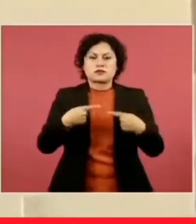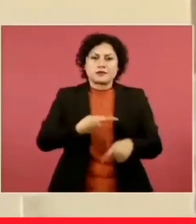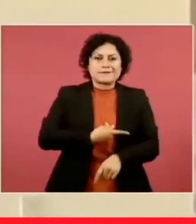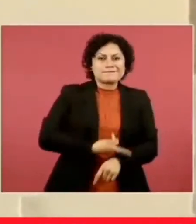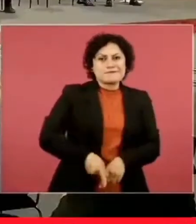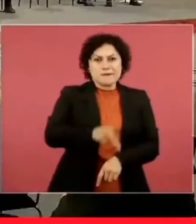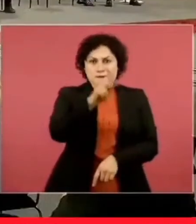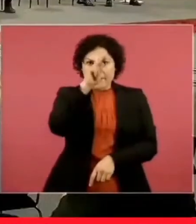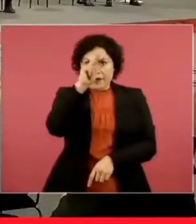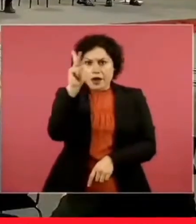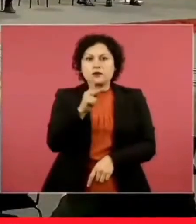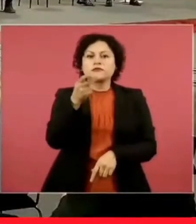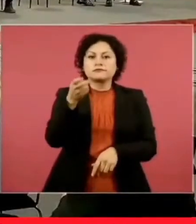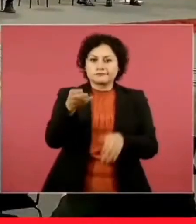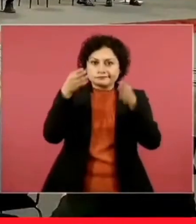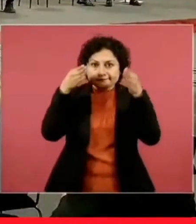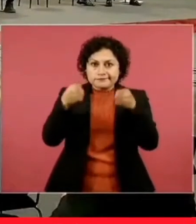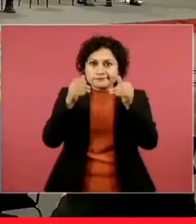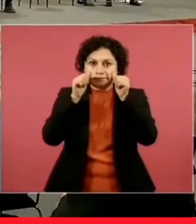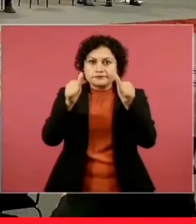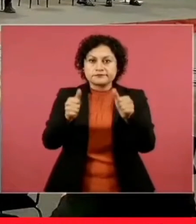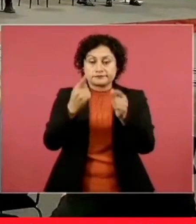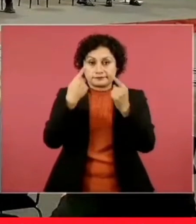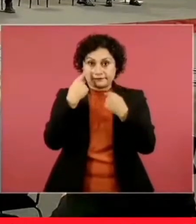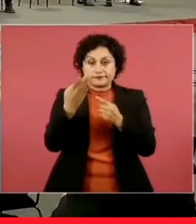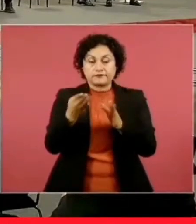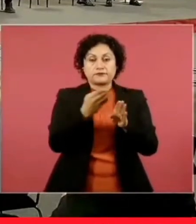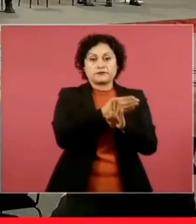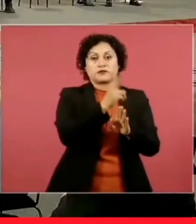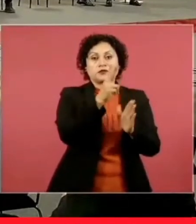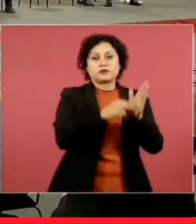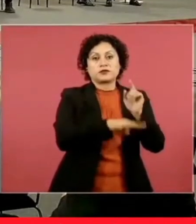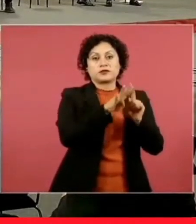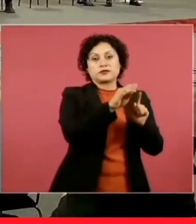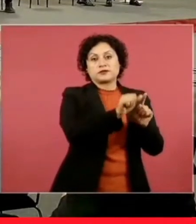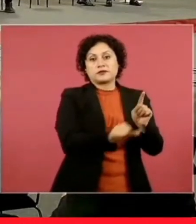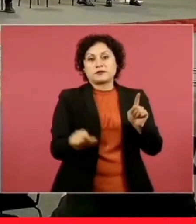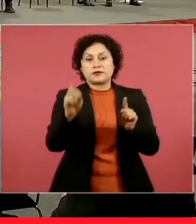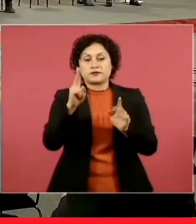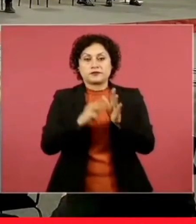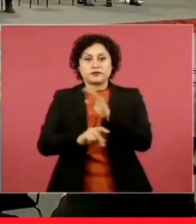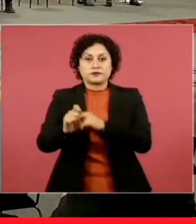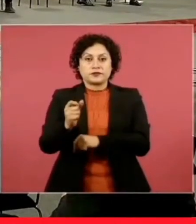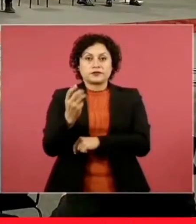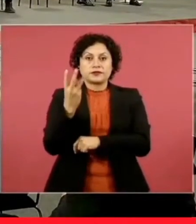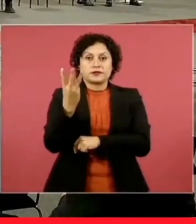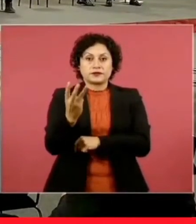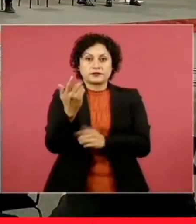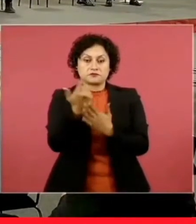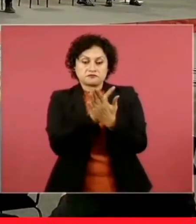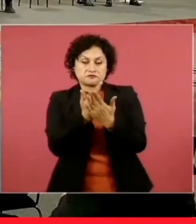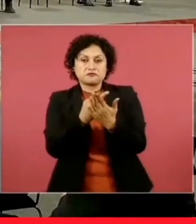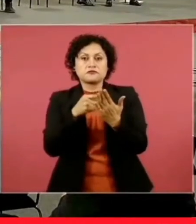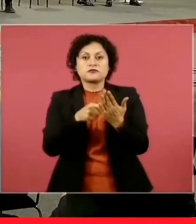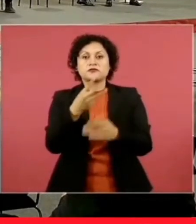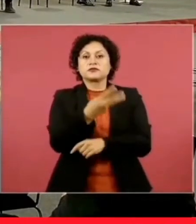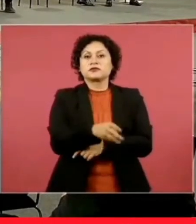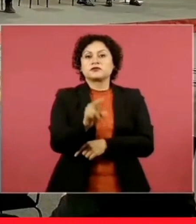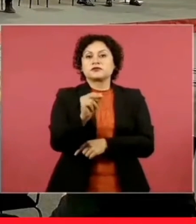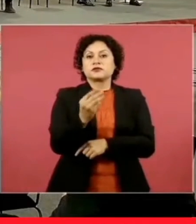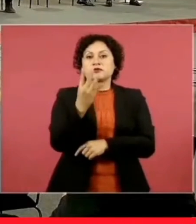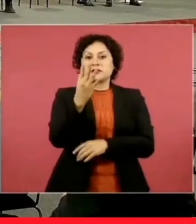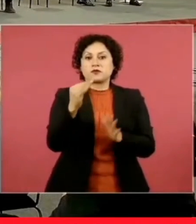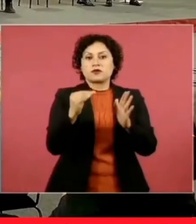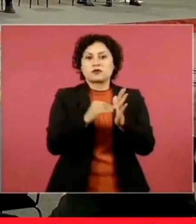este país. De 2019 a 2023 se han otorgado poco más de 384 mil